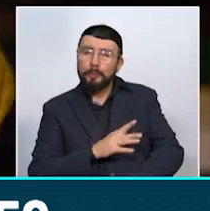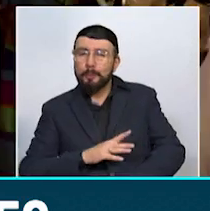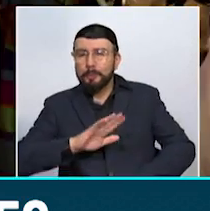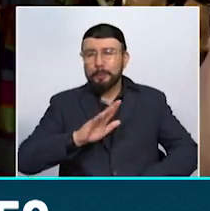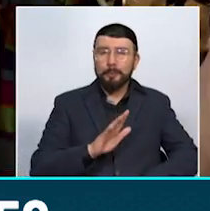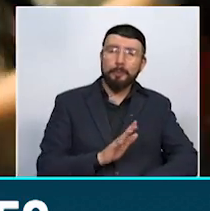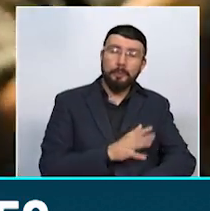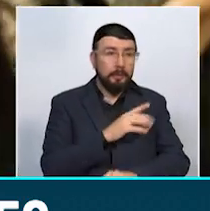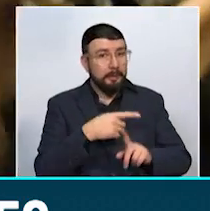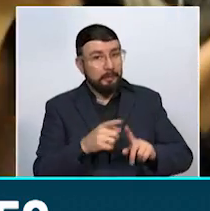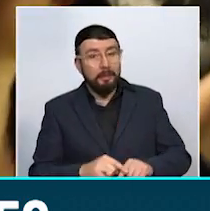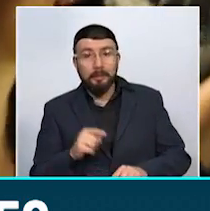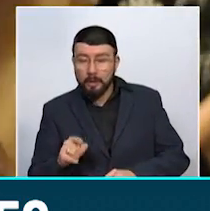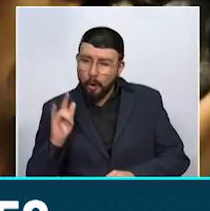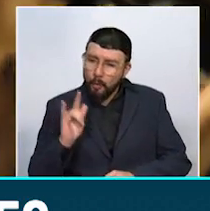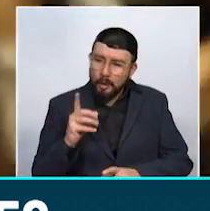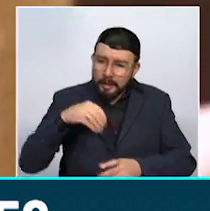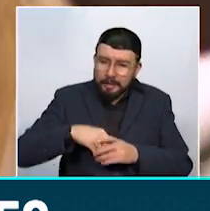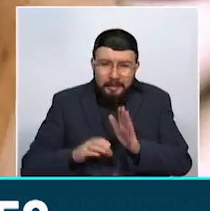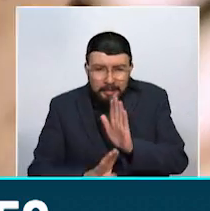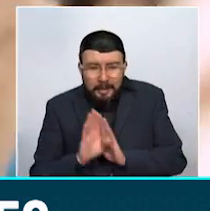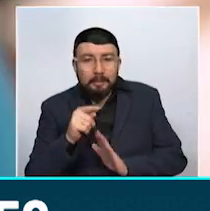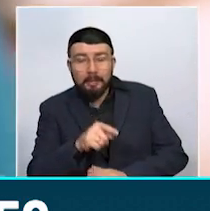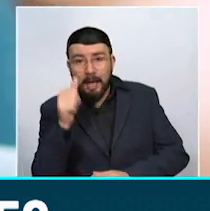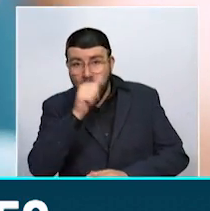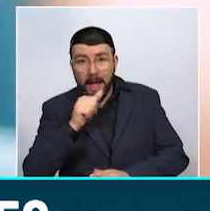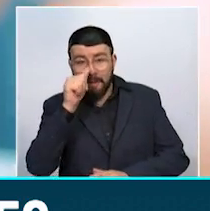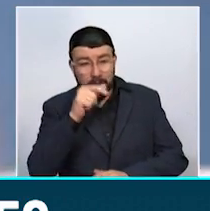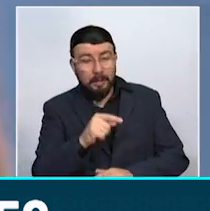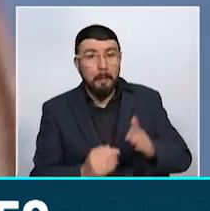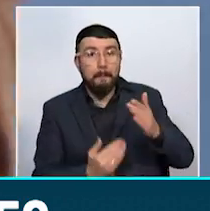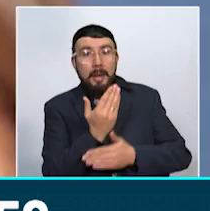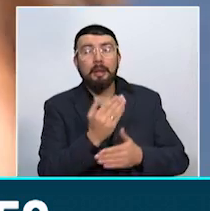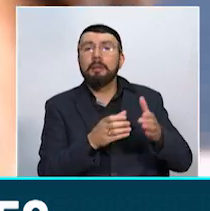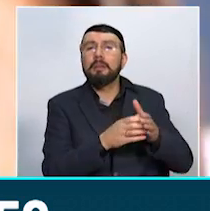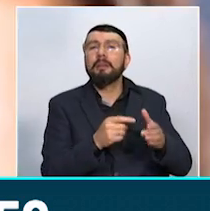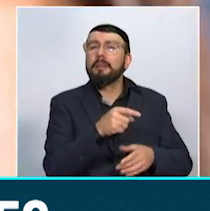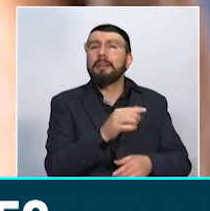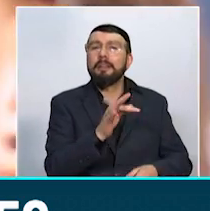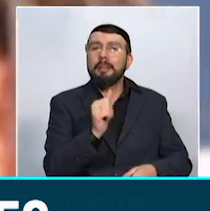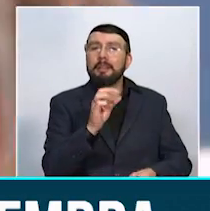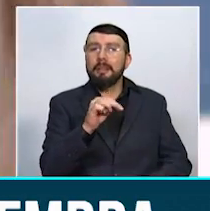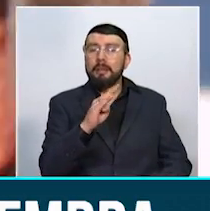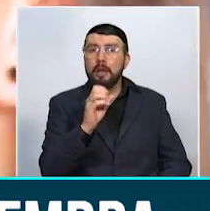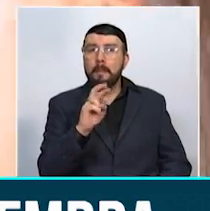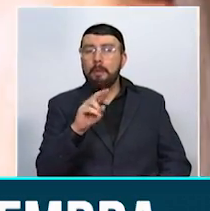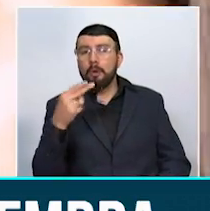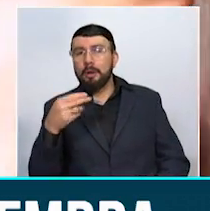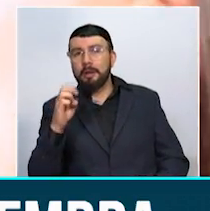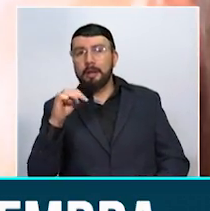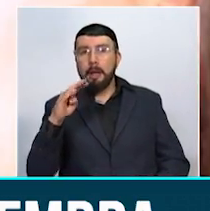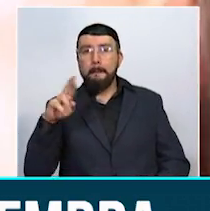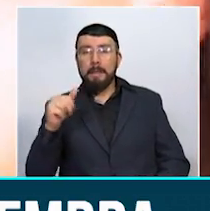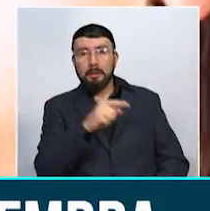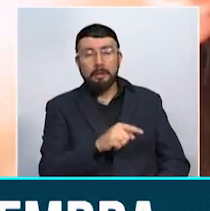el folclor y el rock nacido de la raíz africana. Para esta ocasión, la agrupación Tambor Hembra se presentará con voces e instrumentos